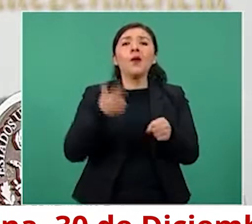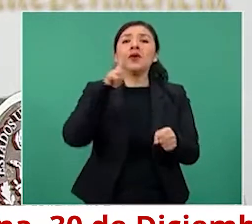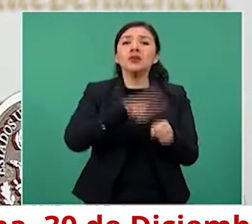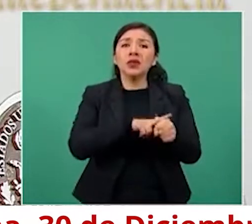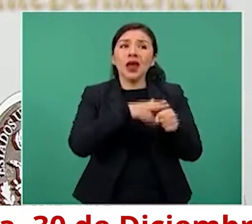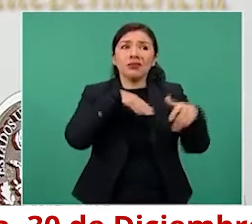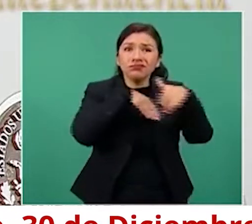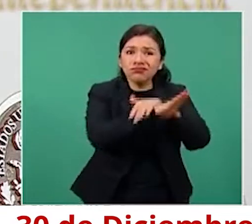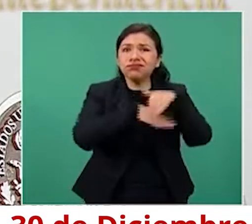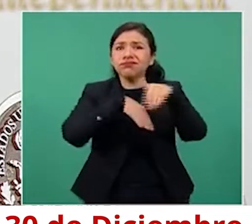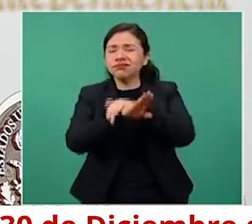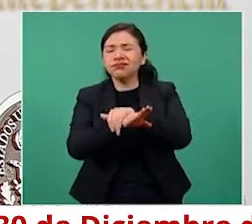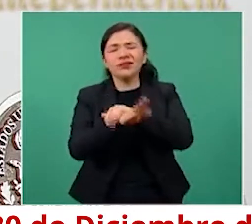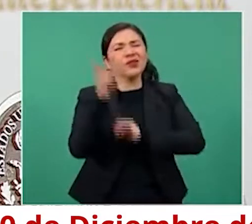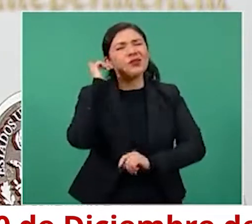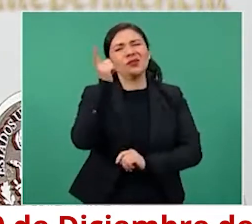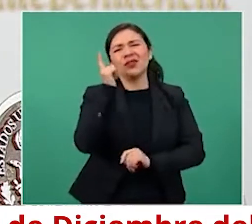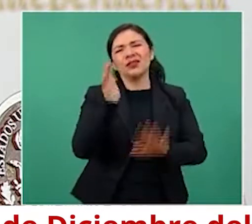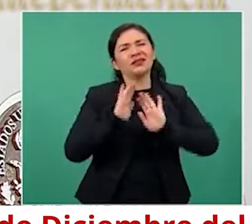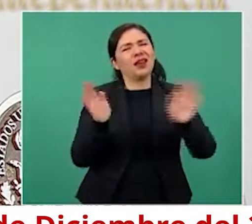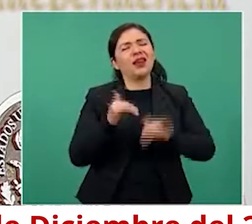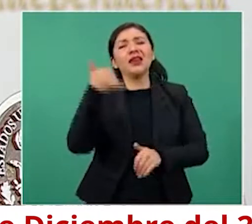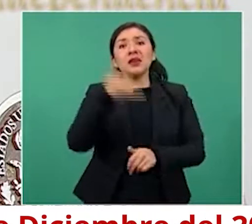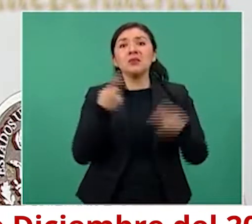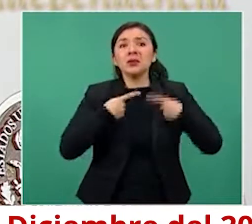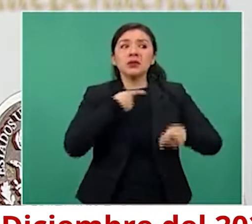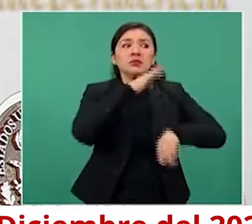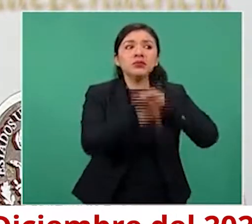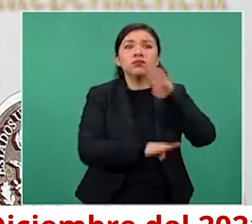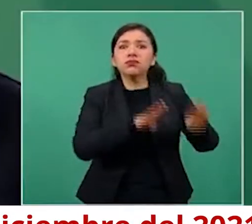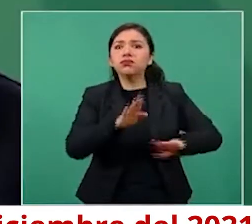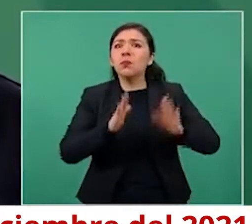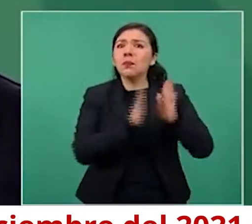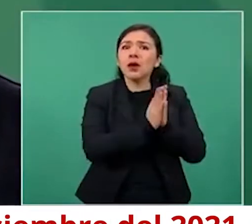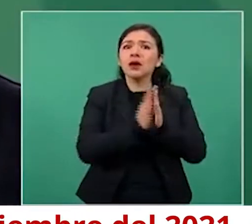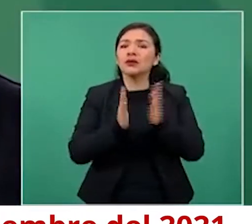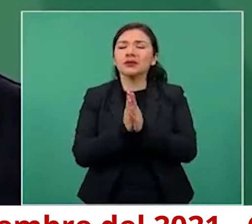no sigan perdiendo la vida, falleciendo.